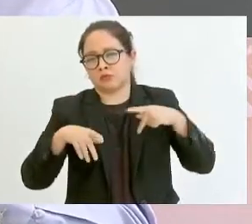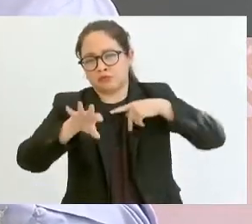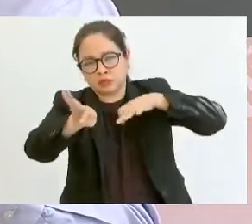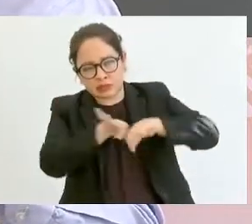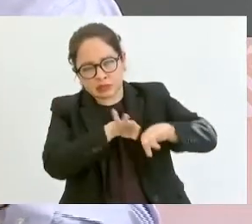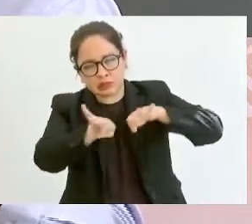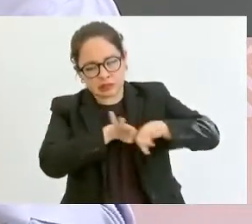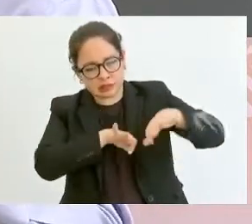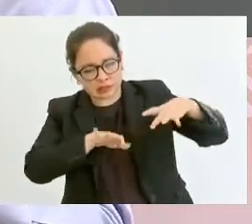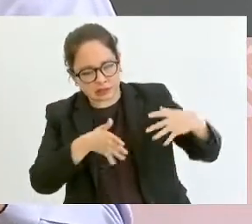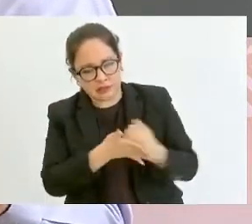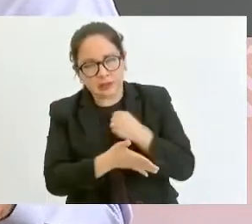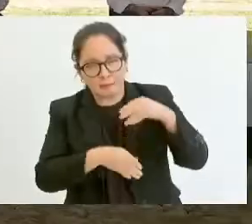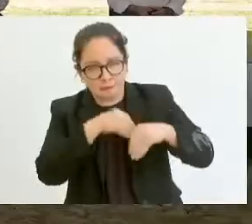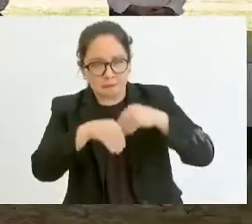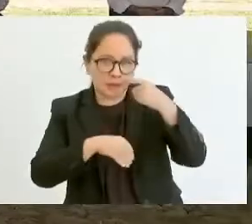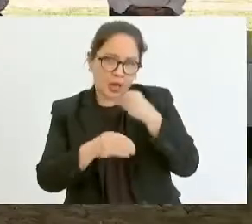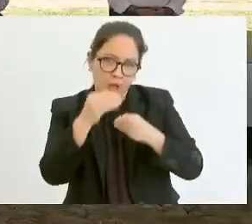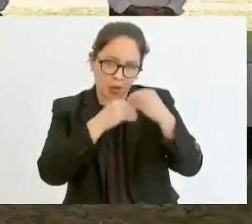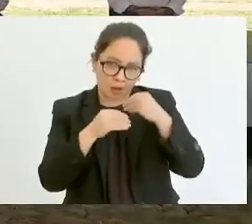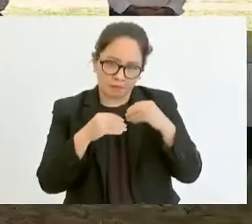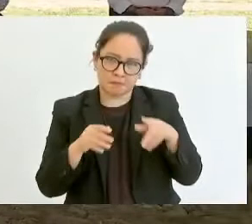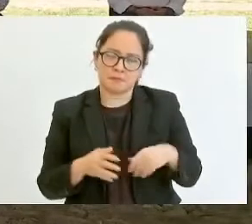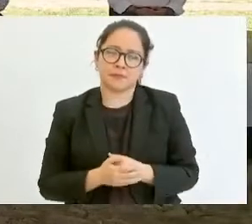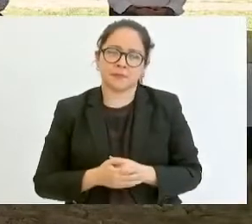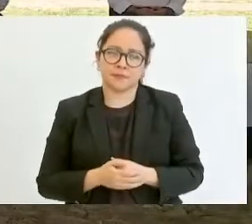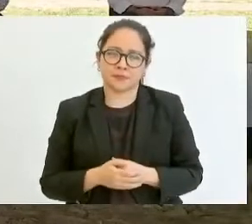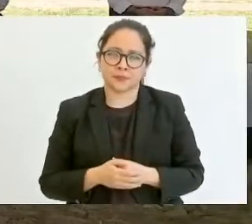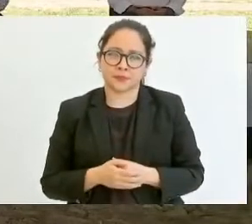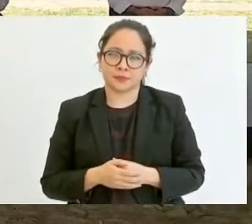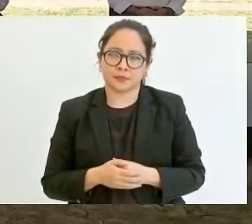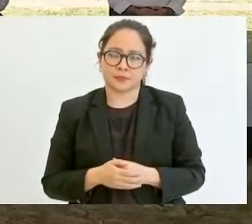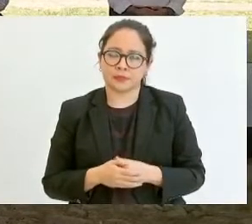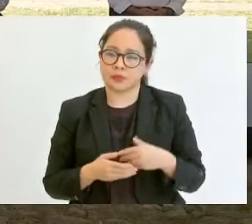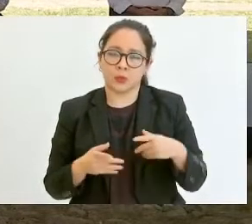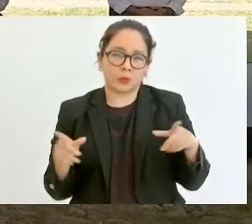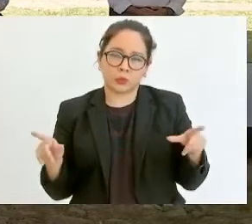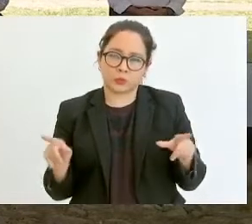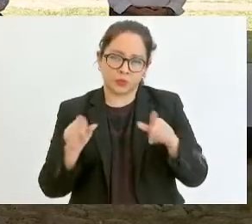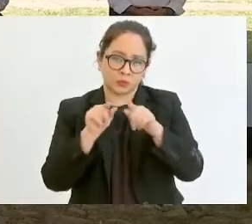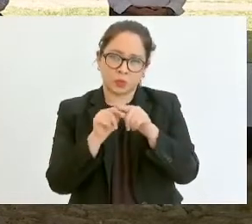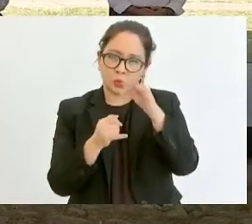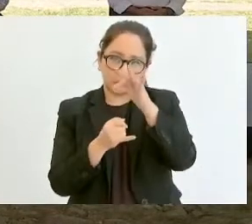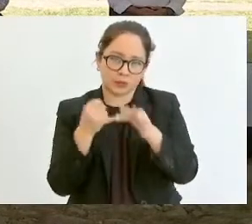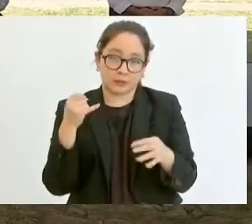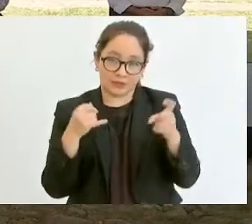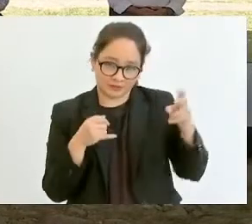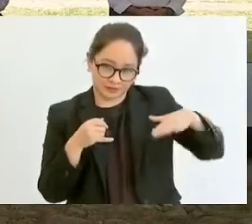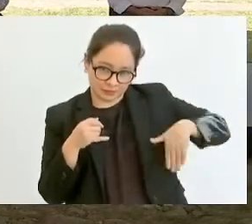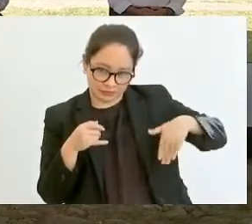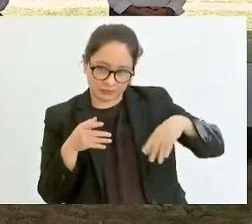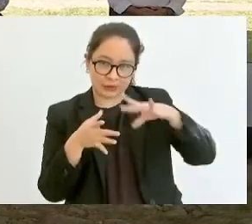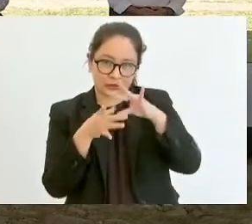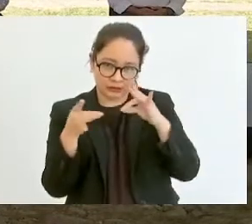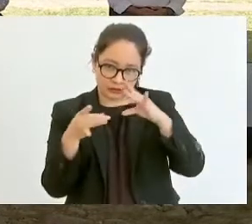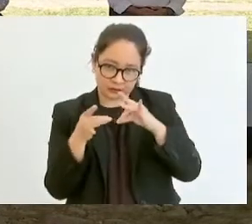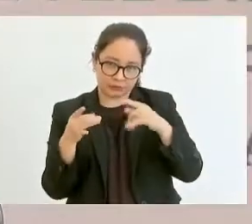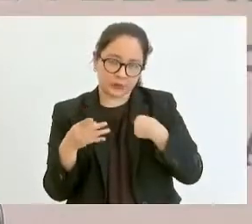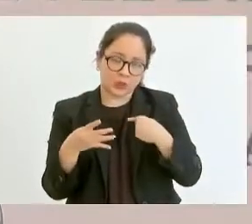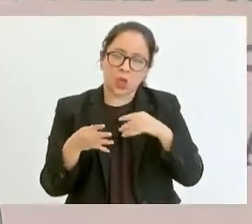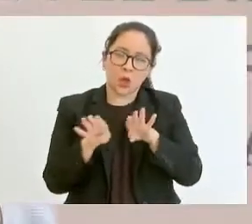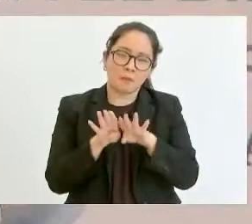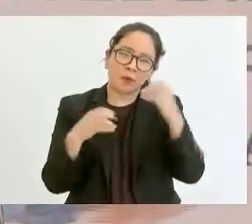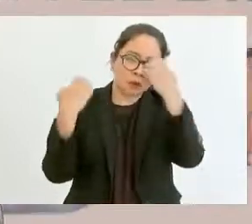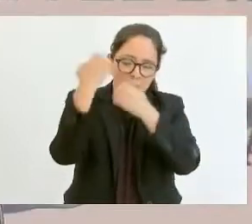logro de la autosuficiencia alimentaria. Termino nada más con esto, que para mí es muy importante. Estos resultados del programa producción para el bienestar